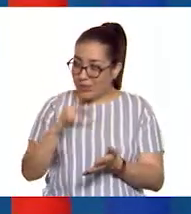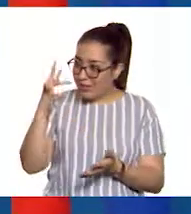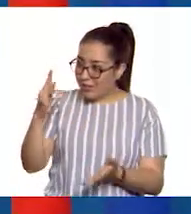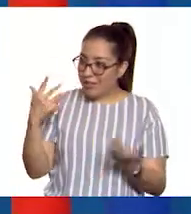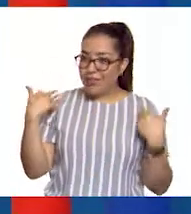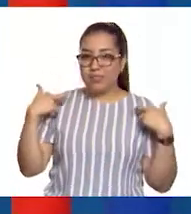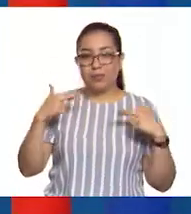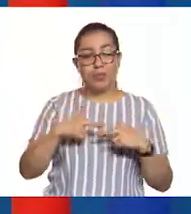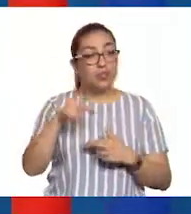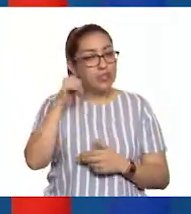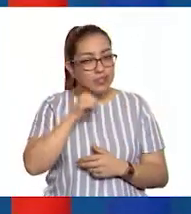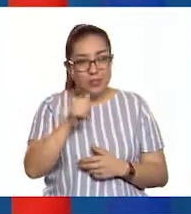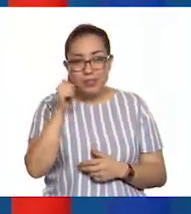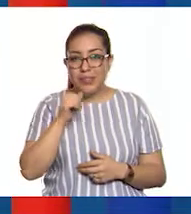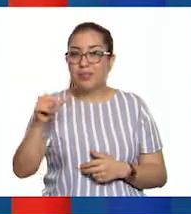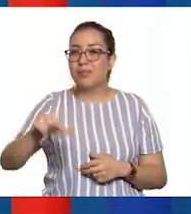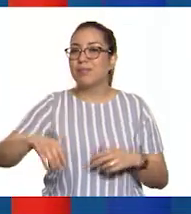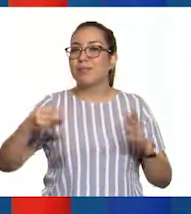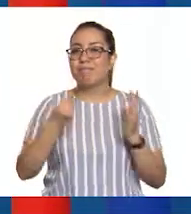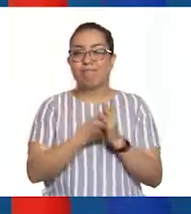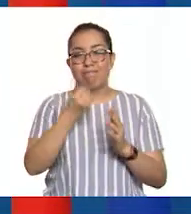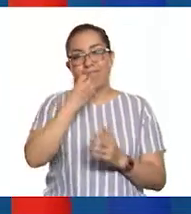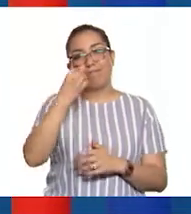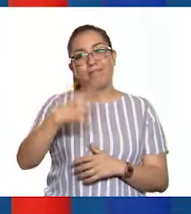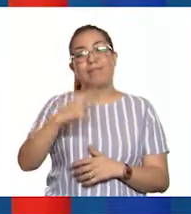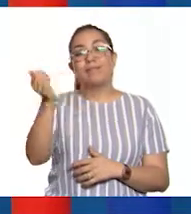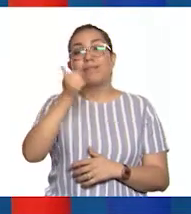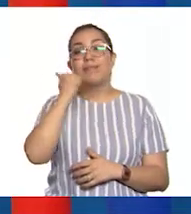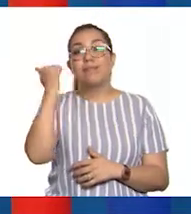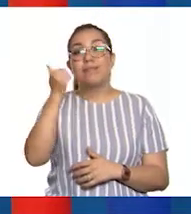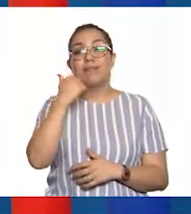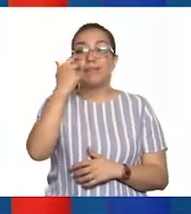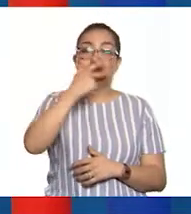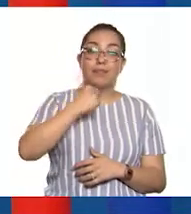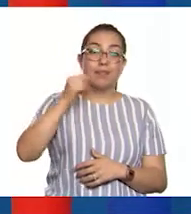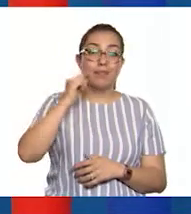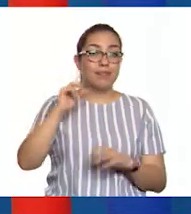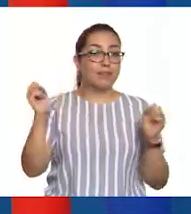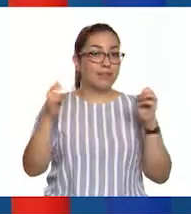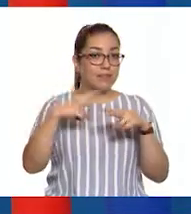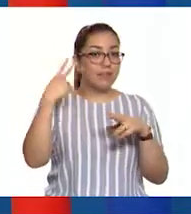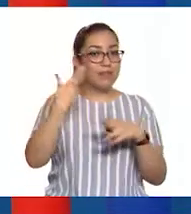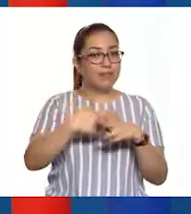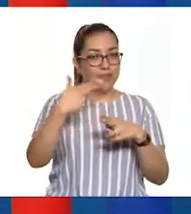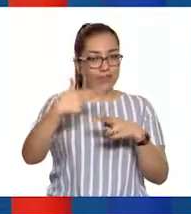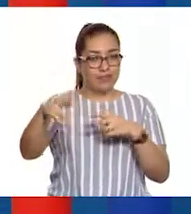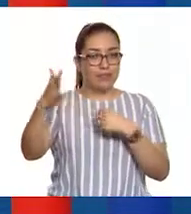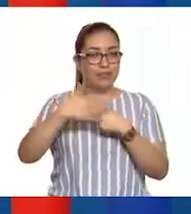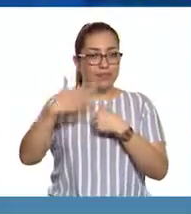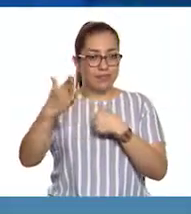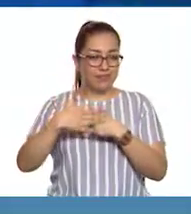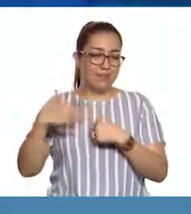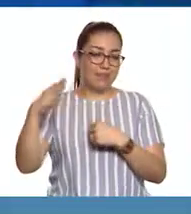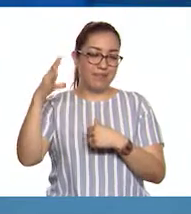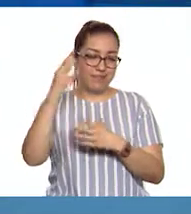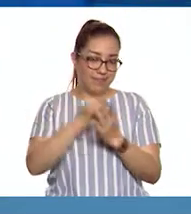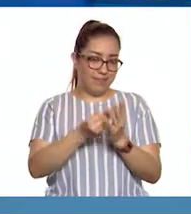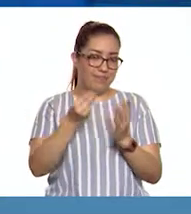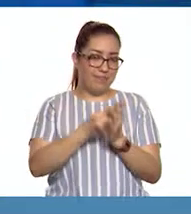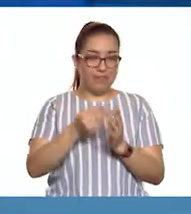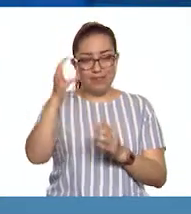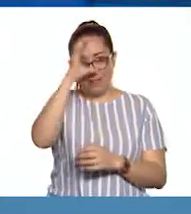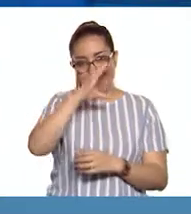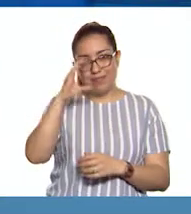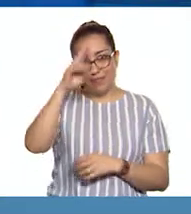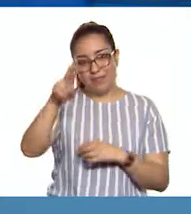Como siempre, una gran sesión. Alumnas y alumnos, nos vemos en la siguiente clase de ciencias naturales el próximo miércoles. Agradezco